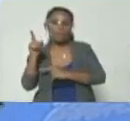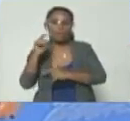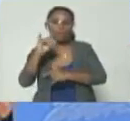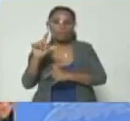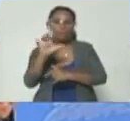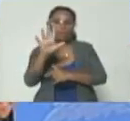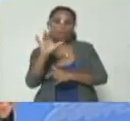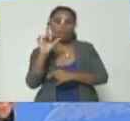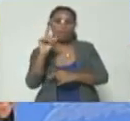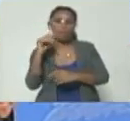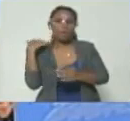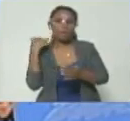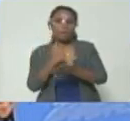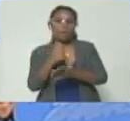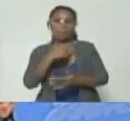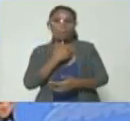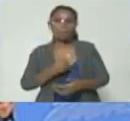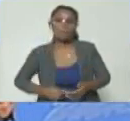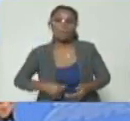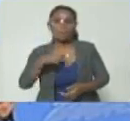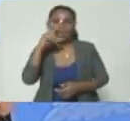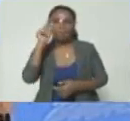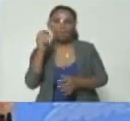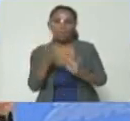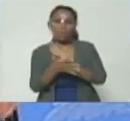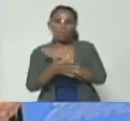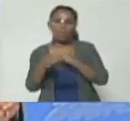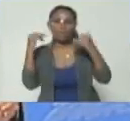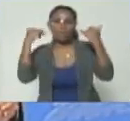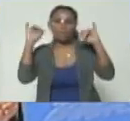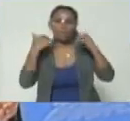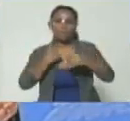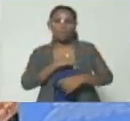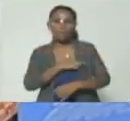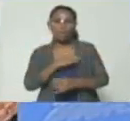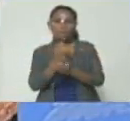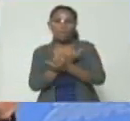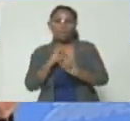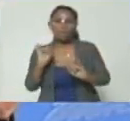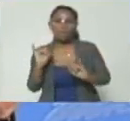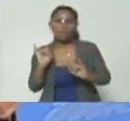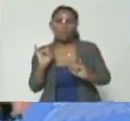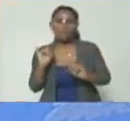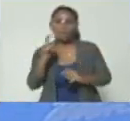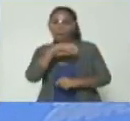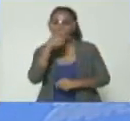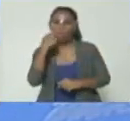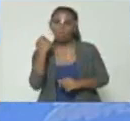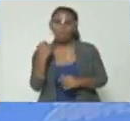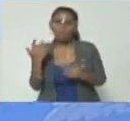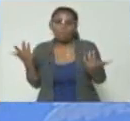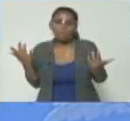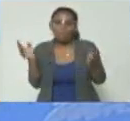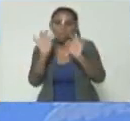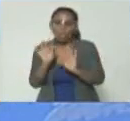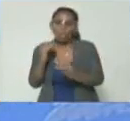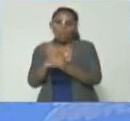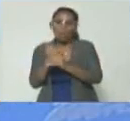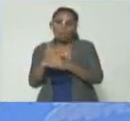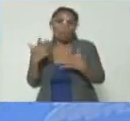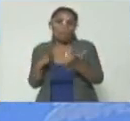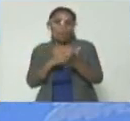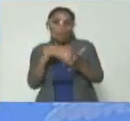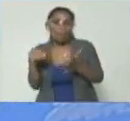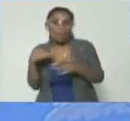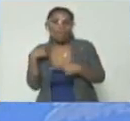actos de el aniversario de nuestra independencia y la droga es decir típicamente un